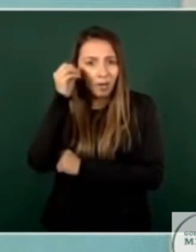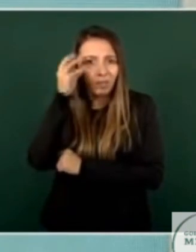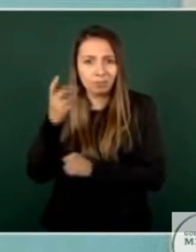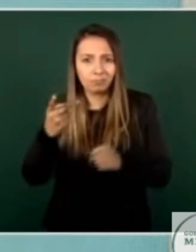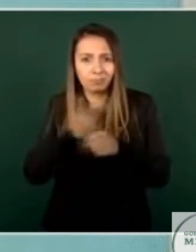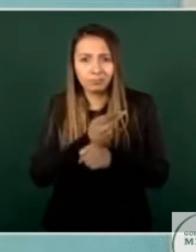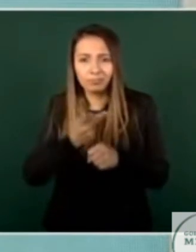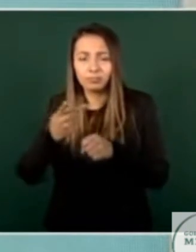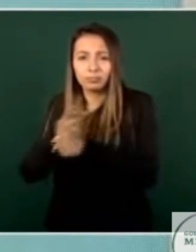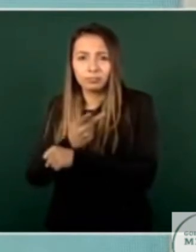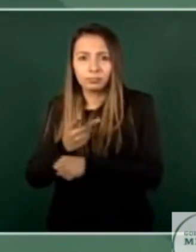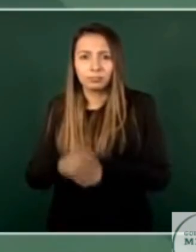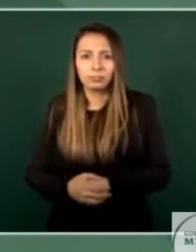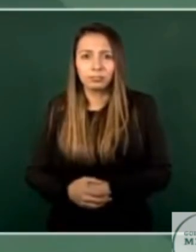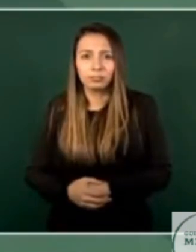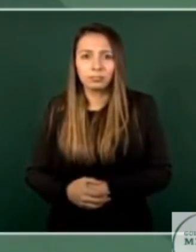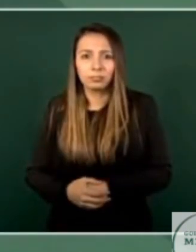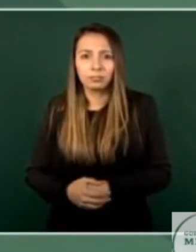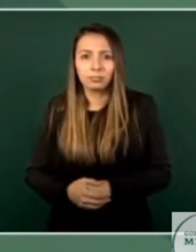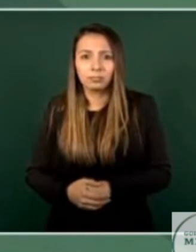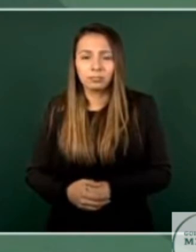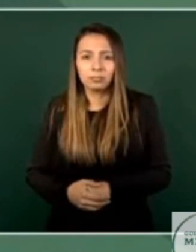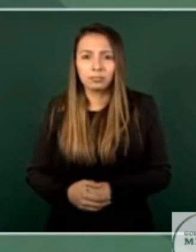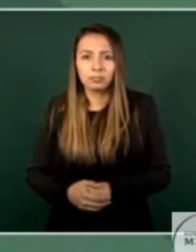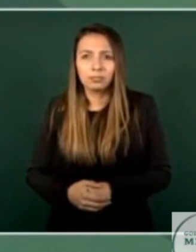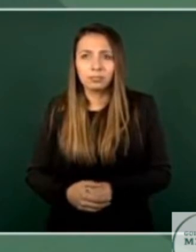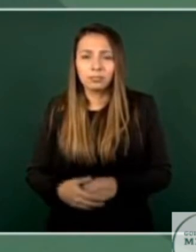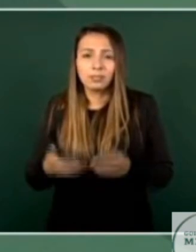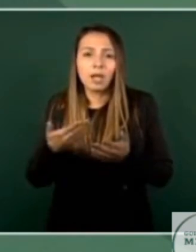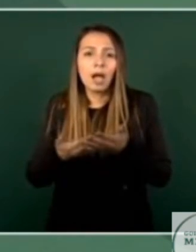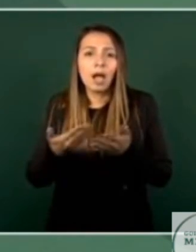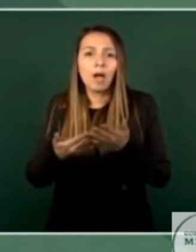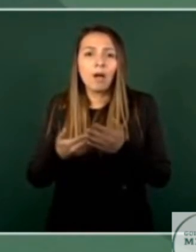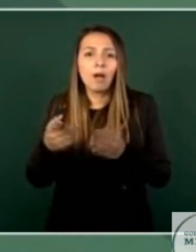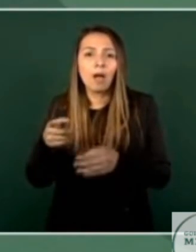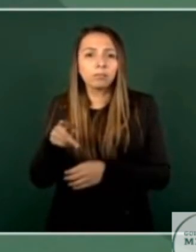dos que ahora se rasgan las vestiduras de manera hipócrita